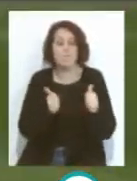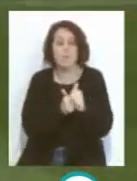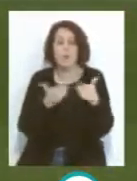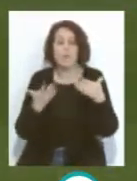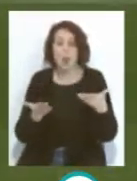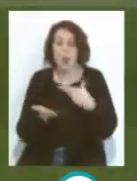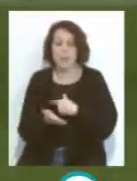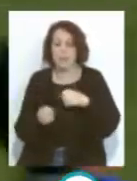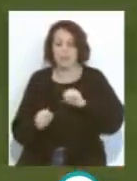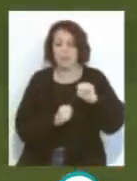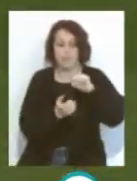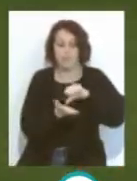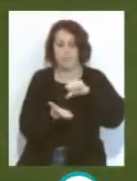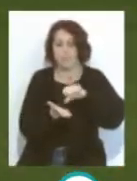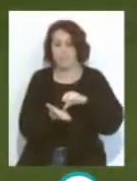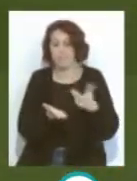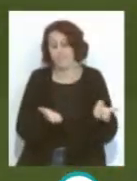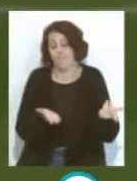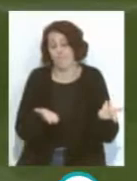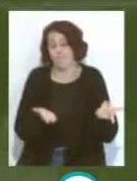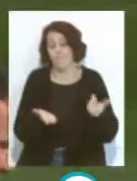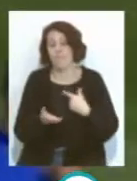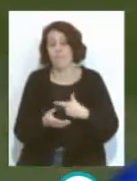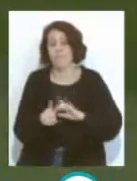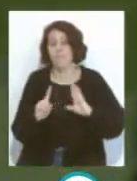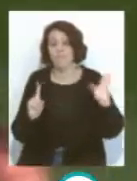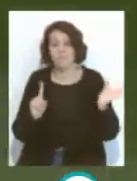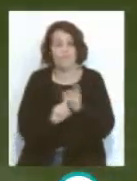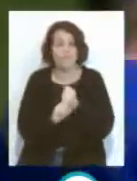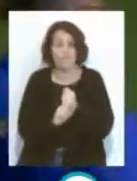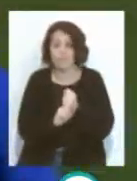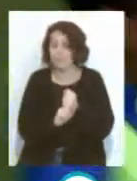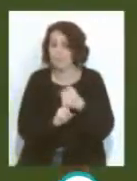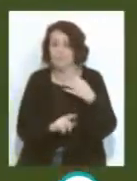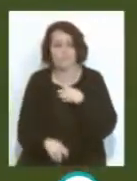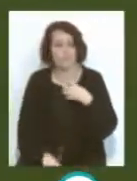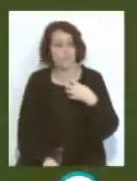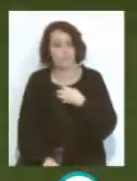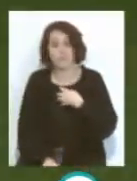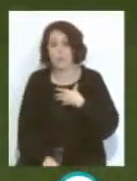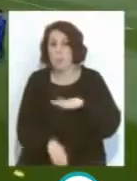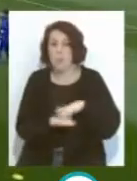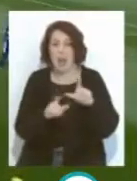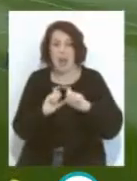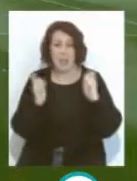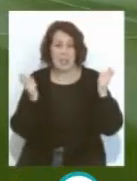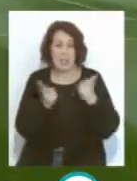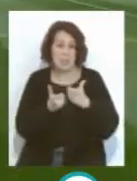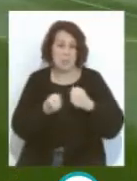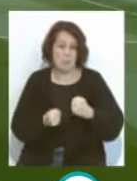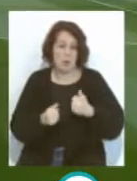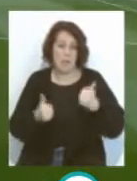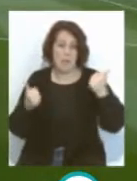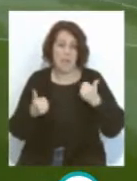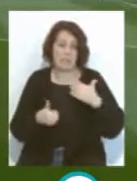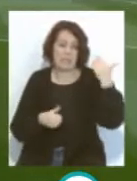un defensa central, no pudo concretarse la operación para reforzar el equipo en esta ventana de